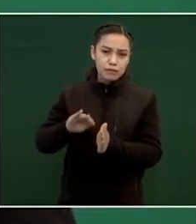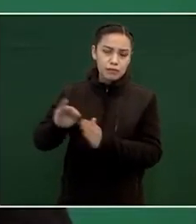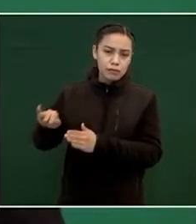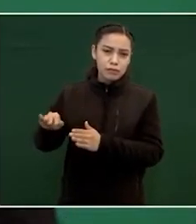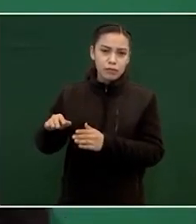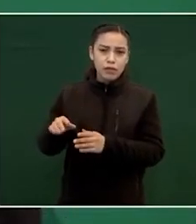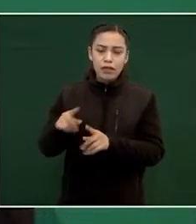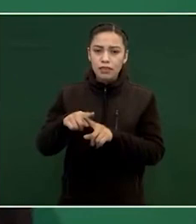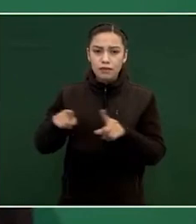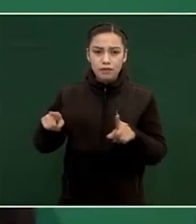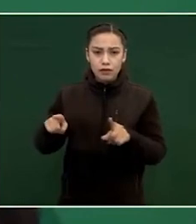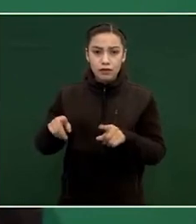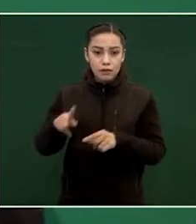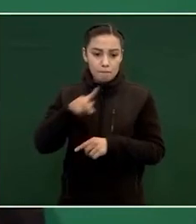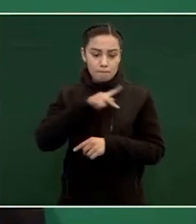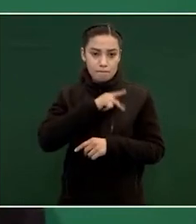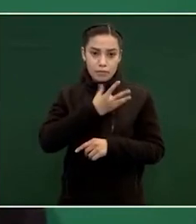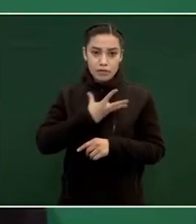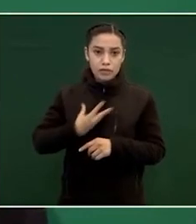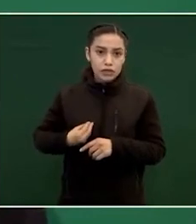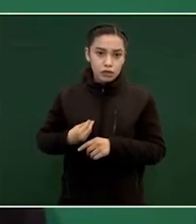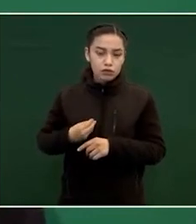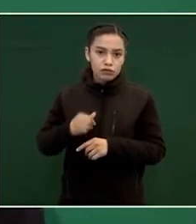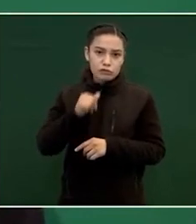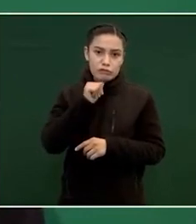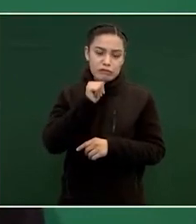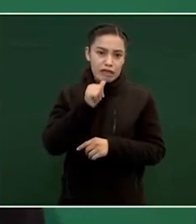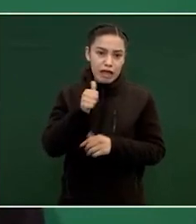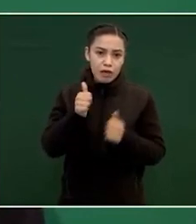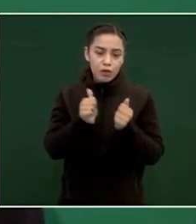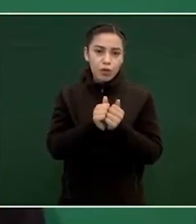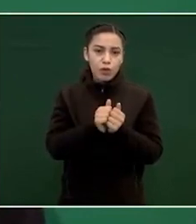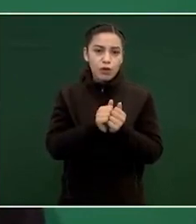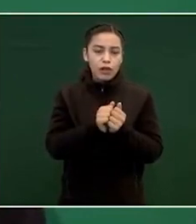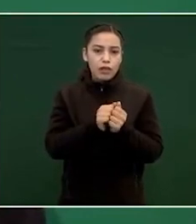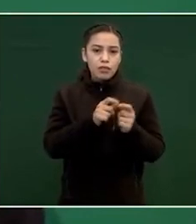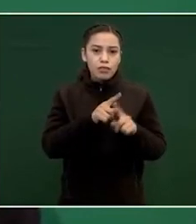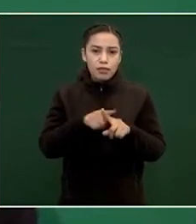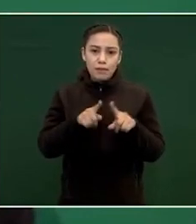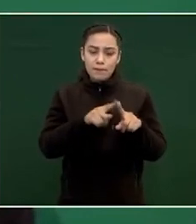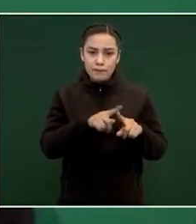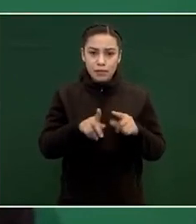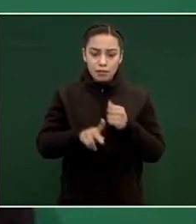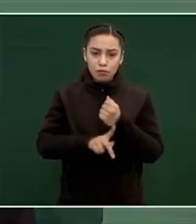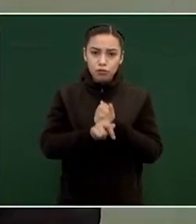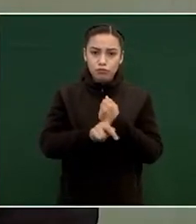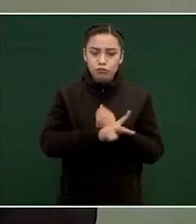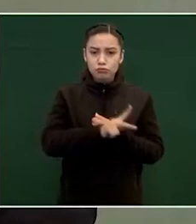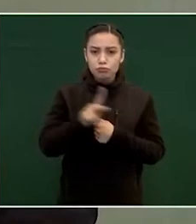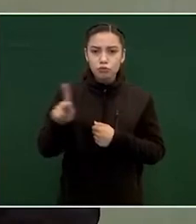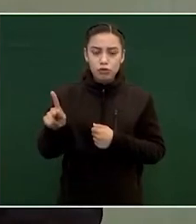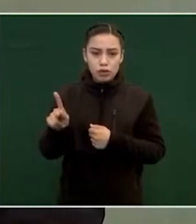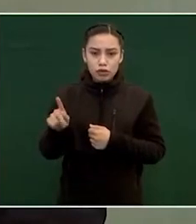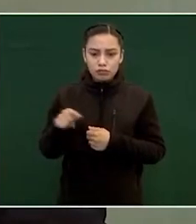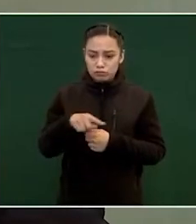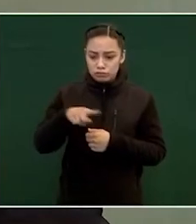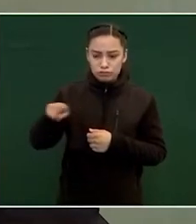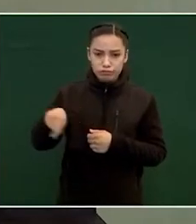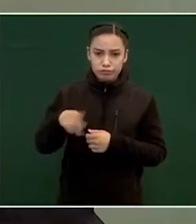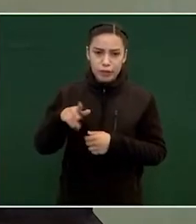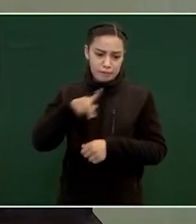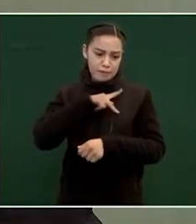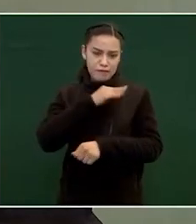tiene que ver con los asuntos públicos ninguno de mis familiares